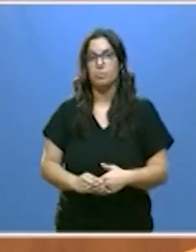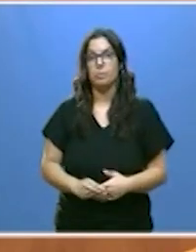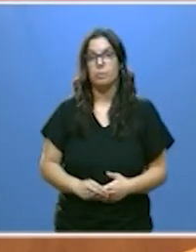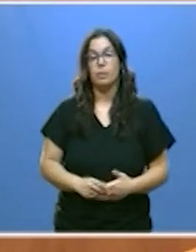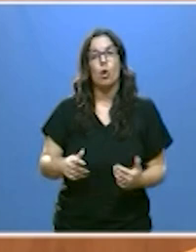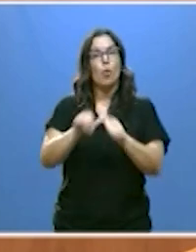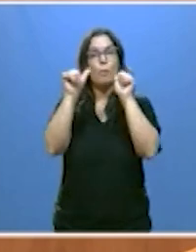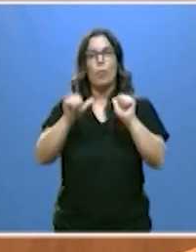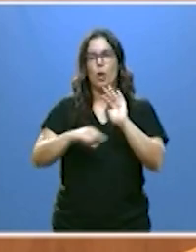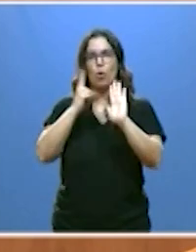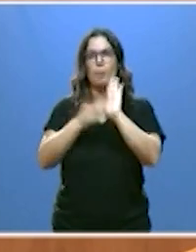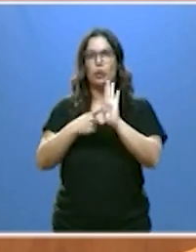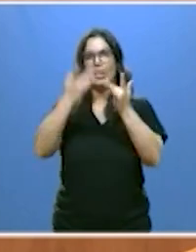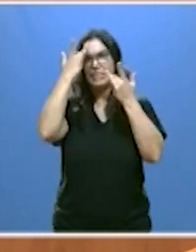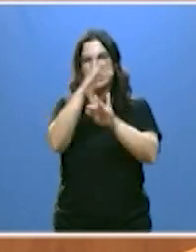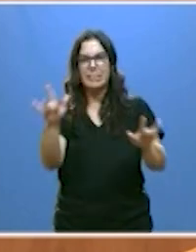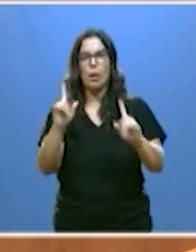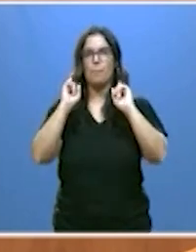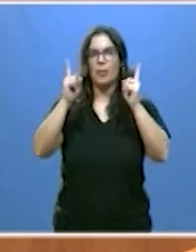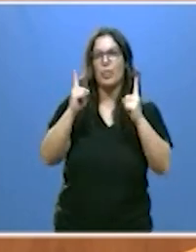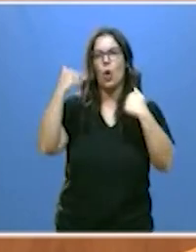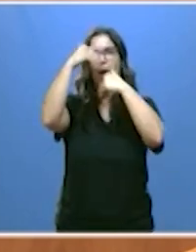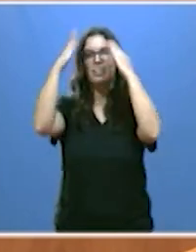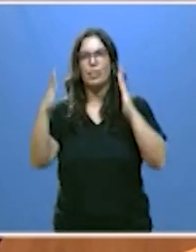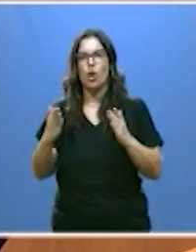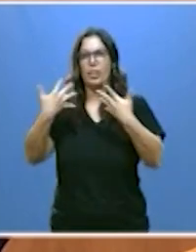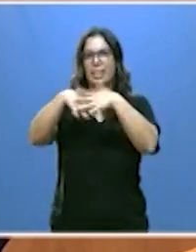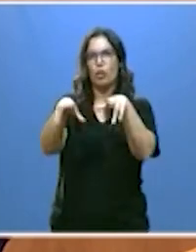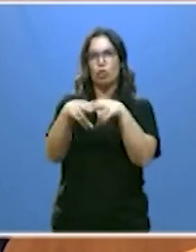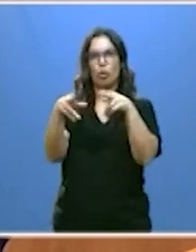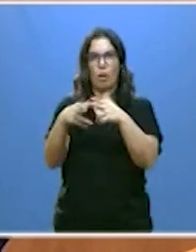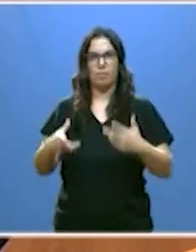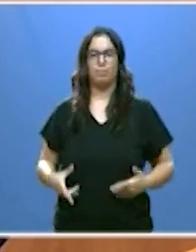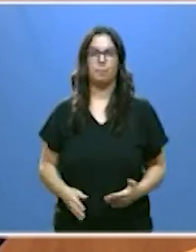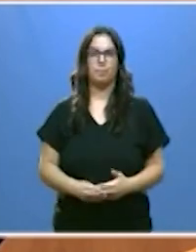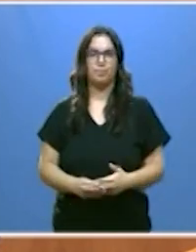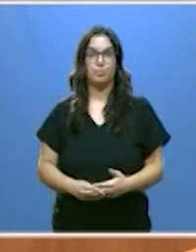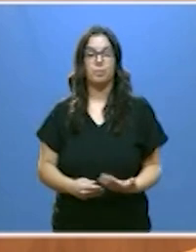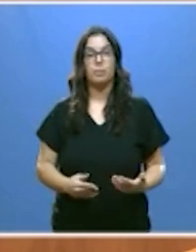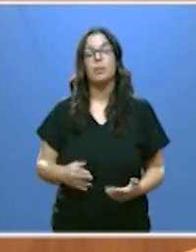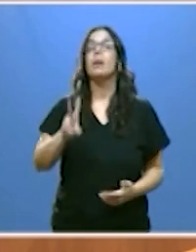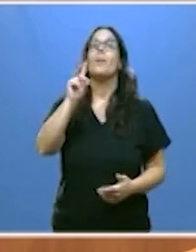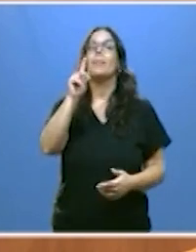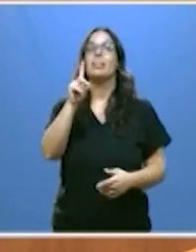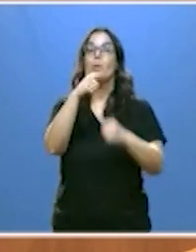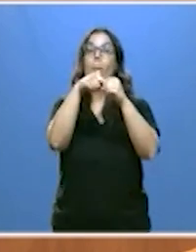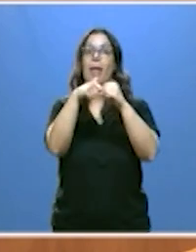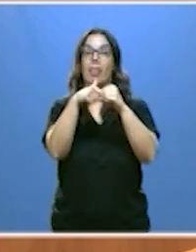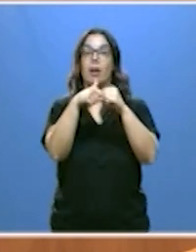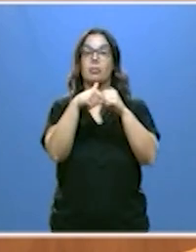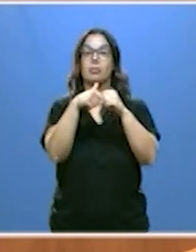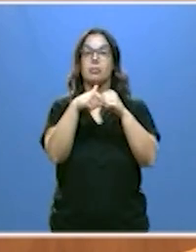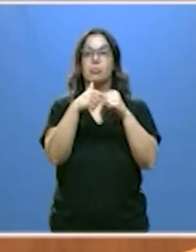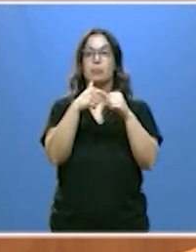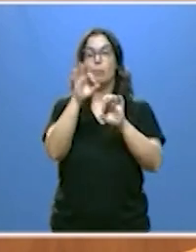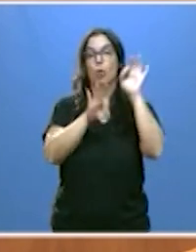modelo integral de sensibilización prevención atención e integración social tenemos 21 plazas de alojamiento por cada